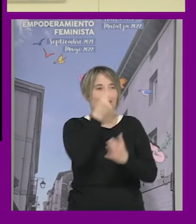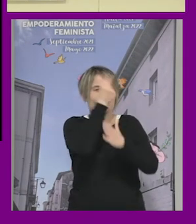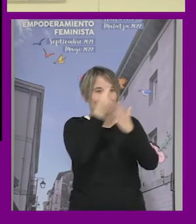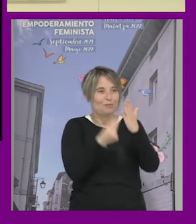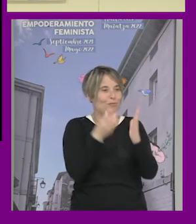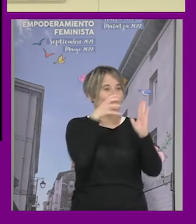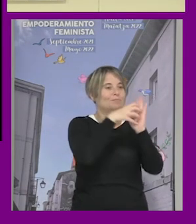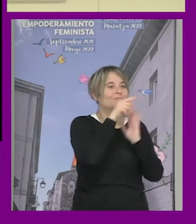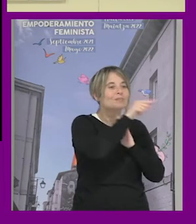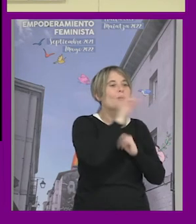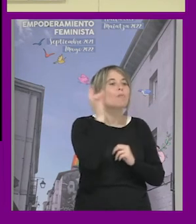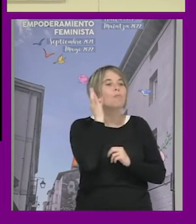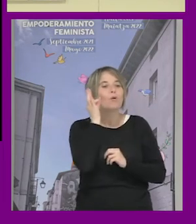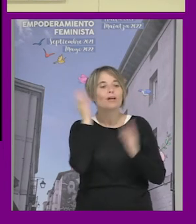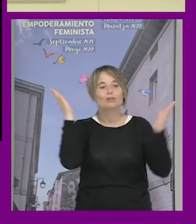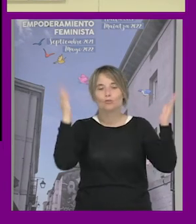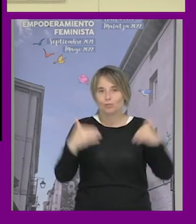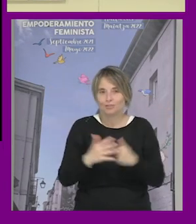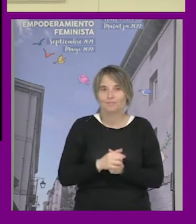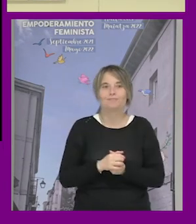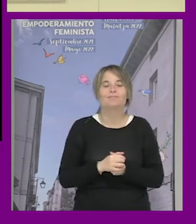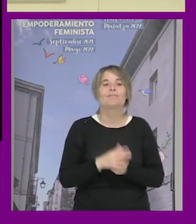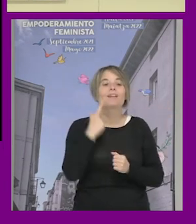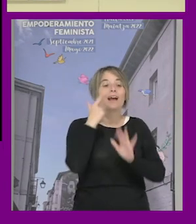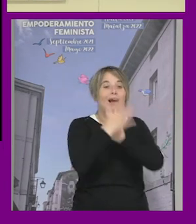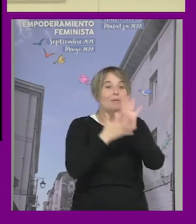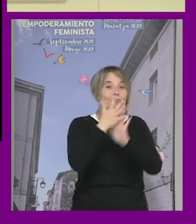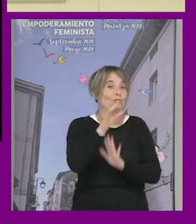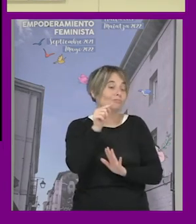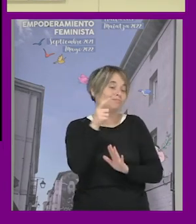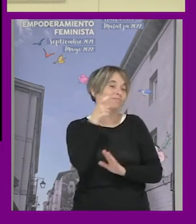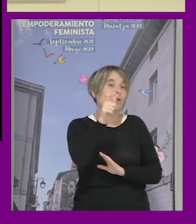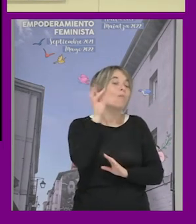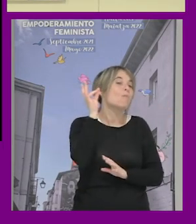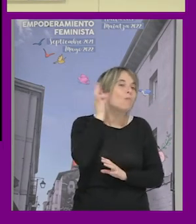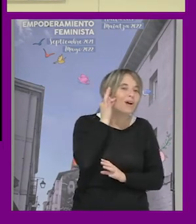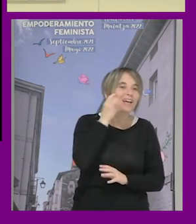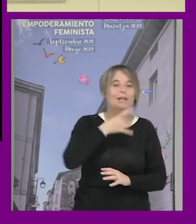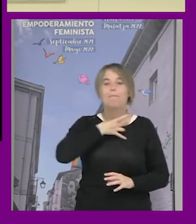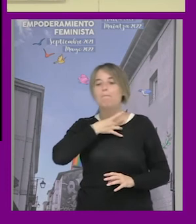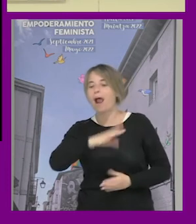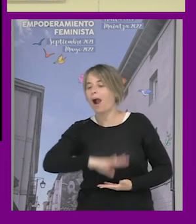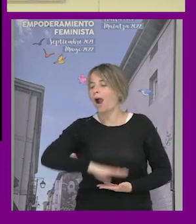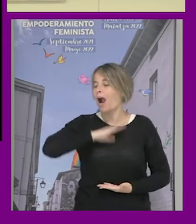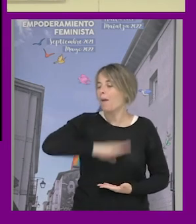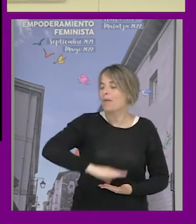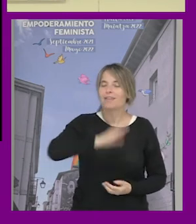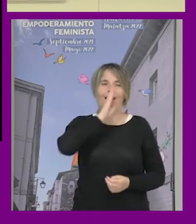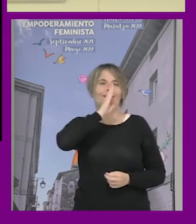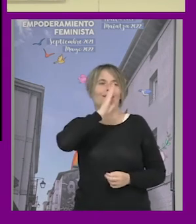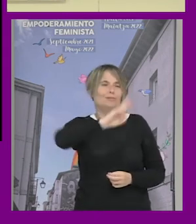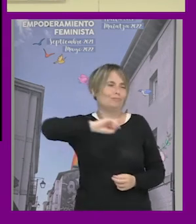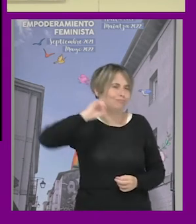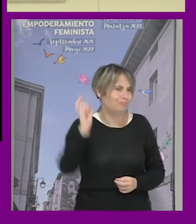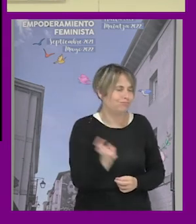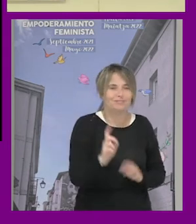esta idea de la mujer no existe cuando hablamos de la mujer es la mujer blanca con plenas capacidades heterosexual ¿no? perdón